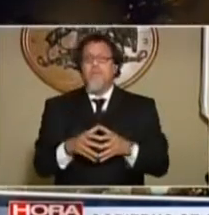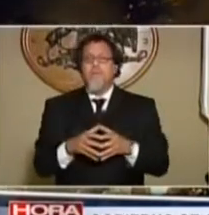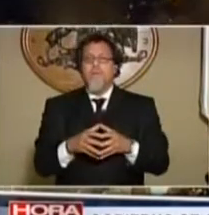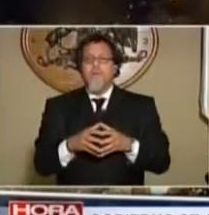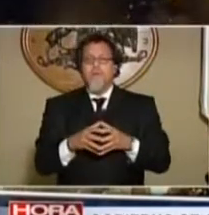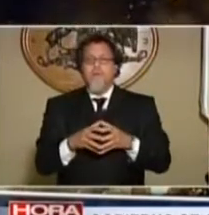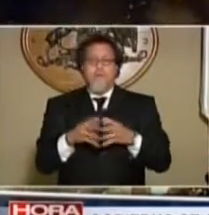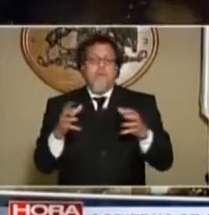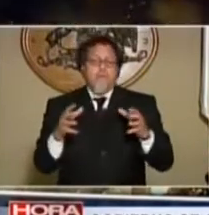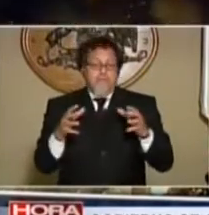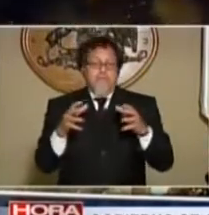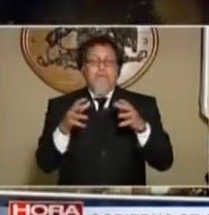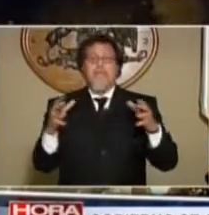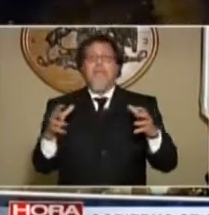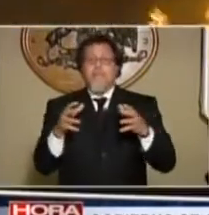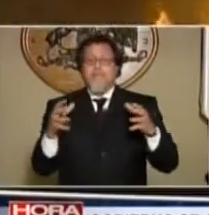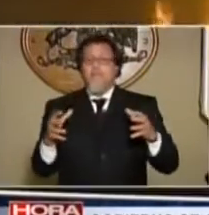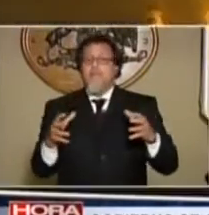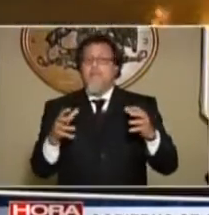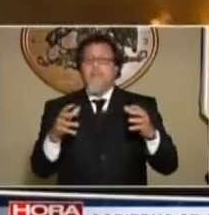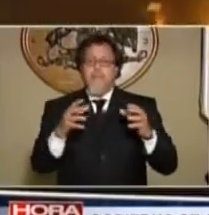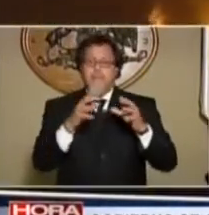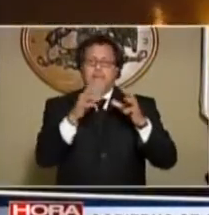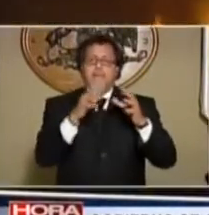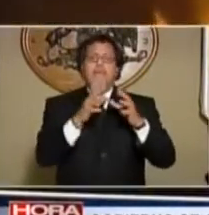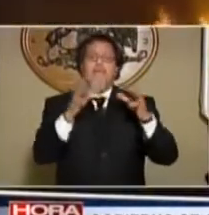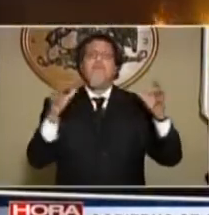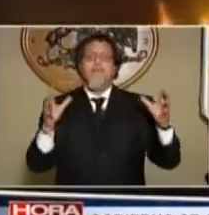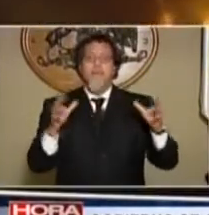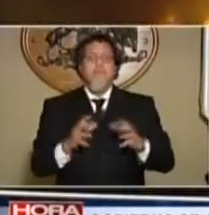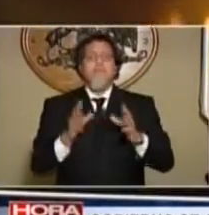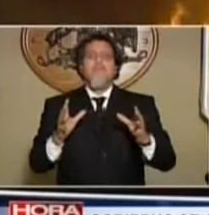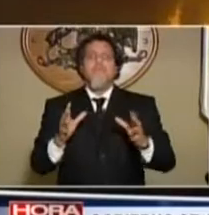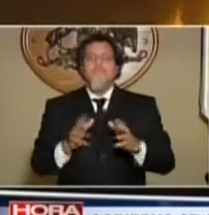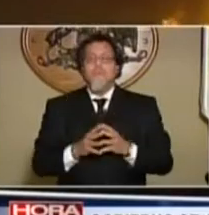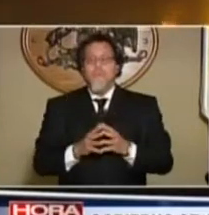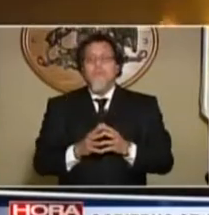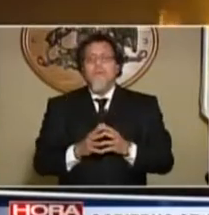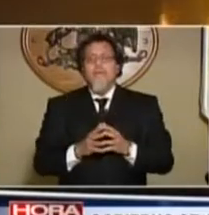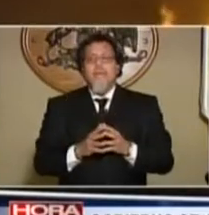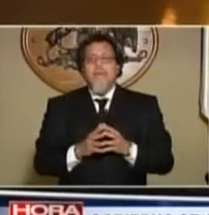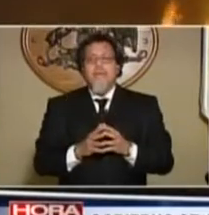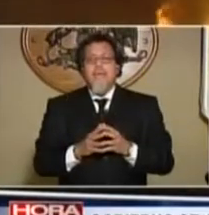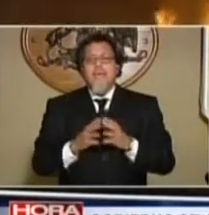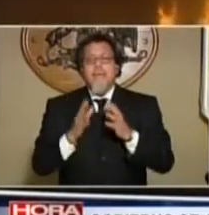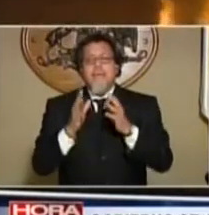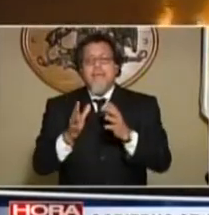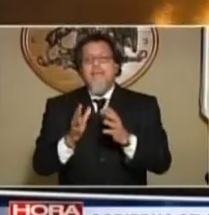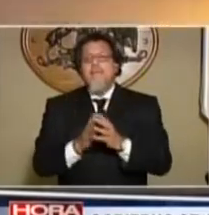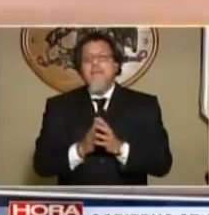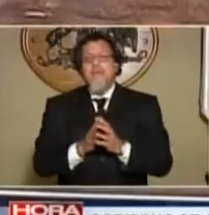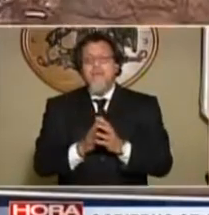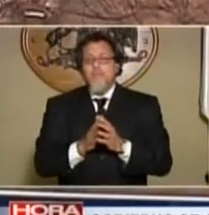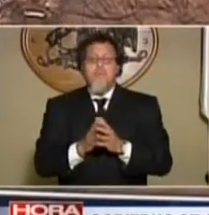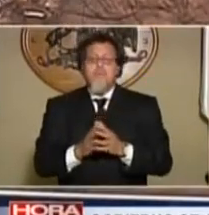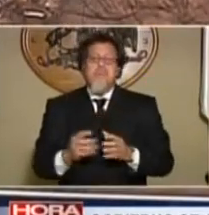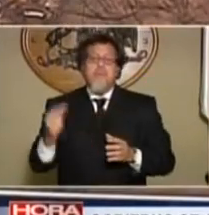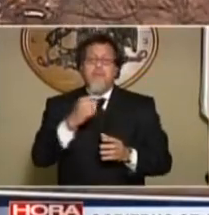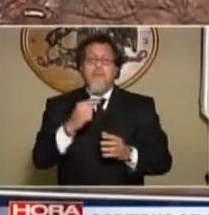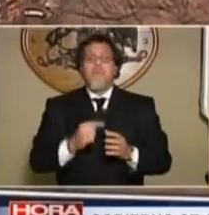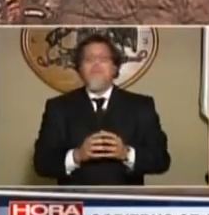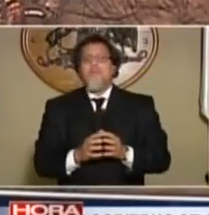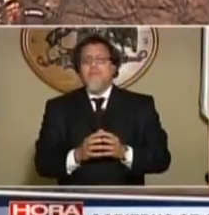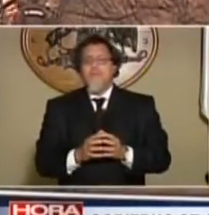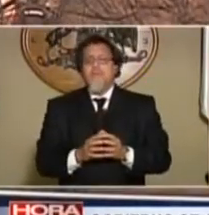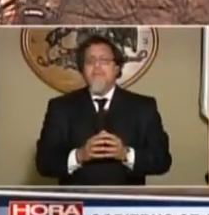se concentra el número, o sea, si aquí tenemos un desafío pendiente, es mayor. Segundo, se ha avanzado en esto una